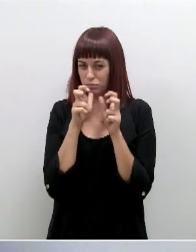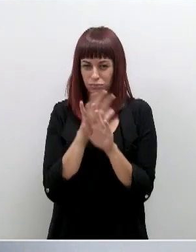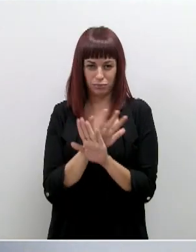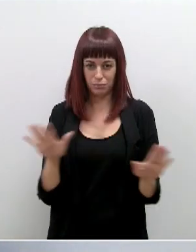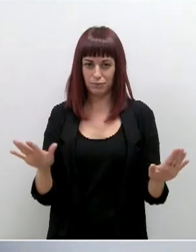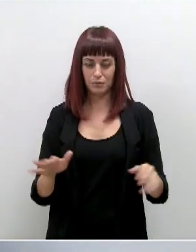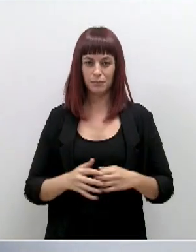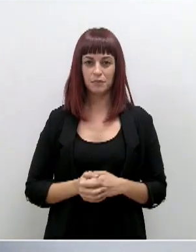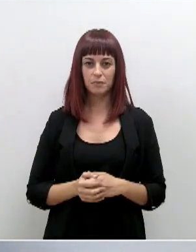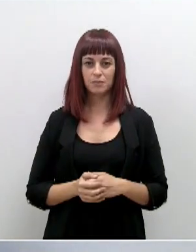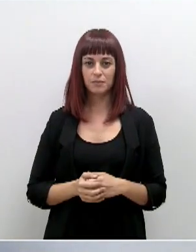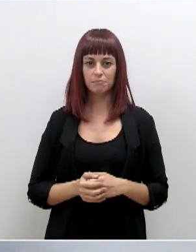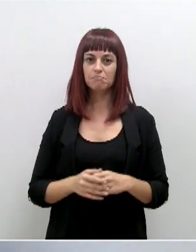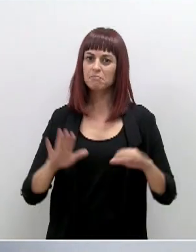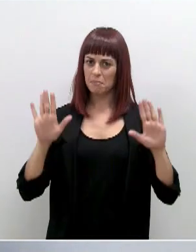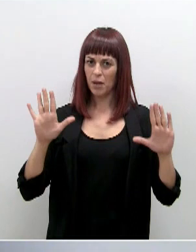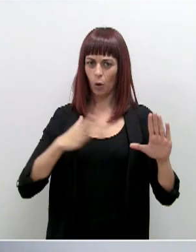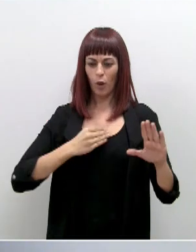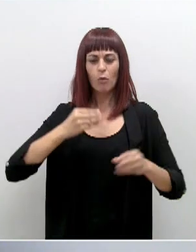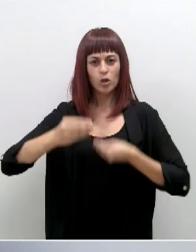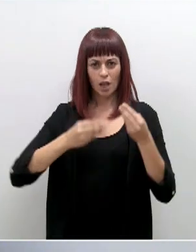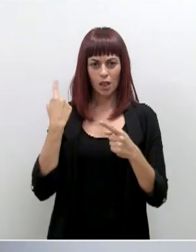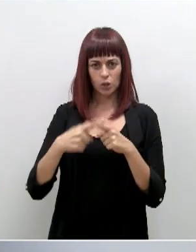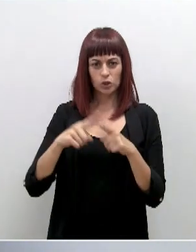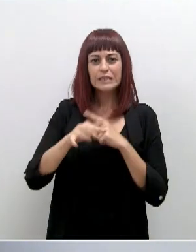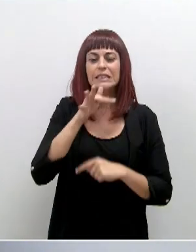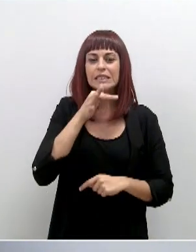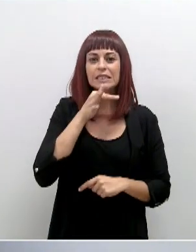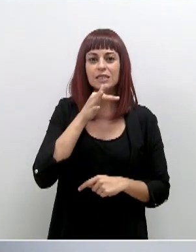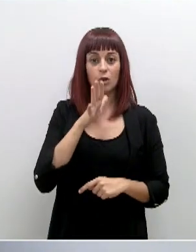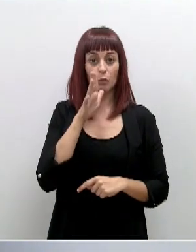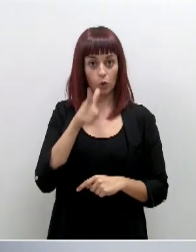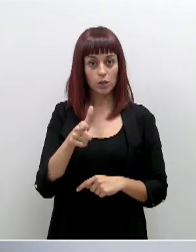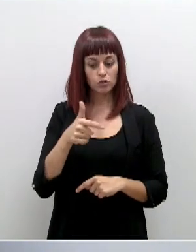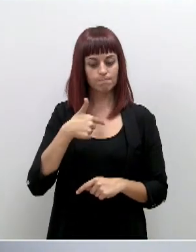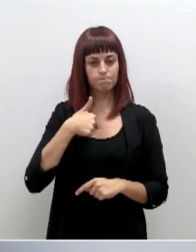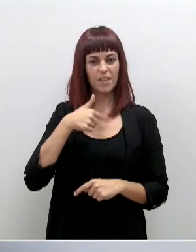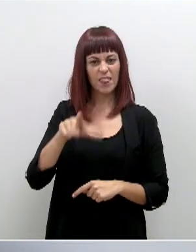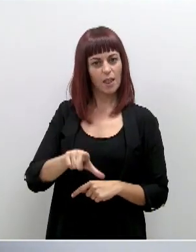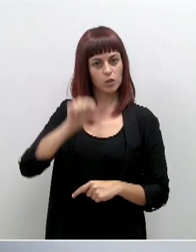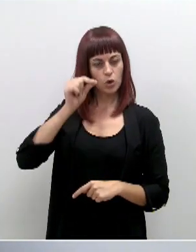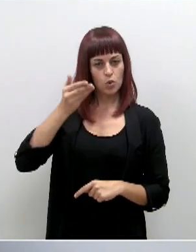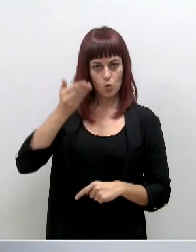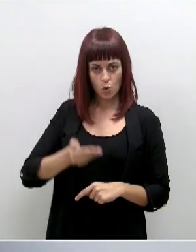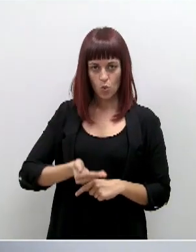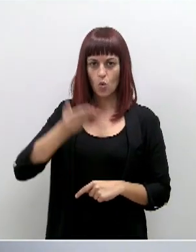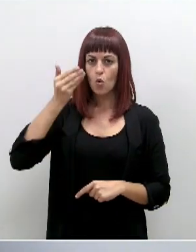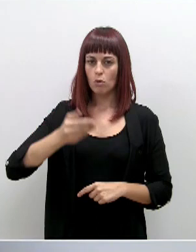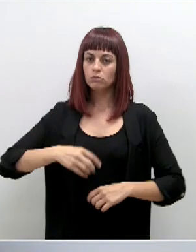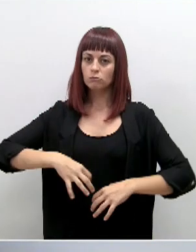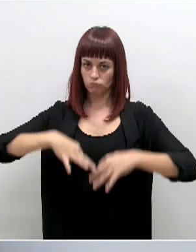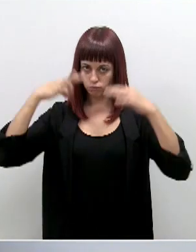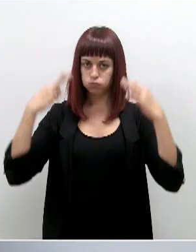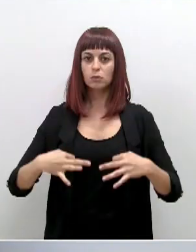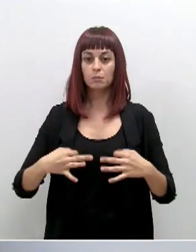pero en el que aún tenemos margen de actuación. Por eso, tomamos una decisión de gran trascendencia y contundente,